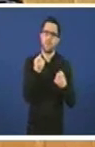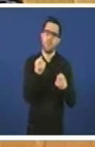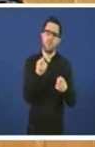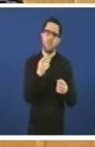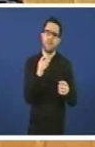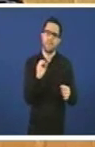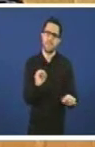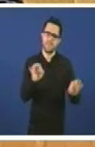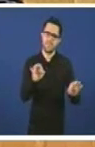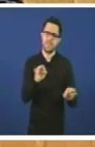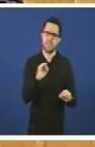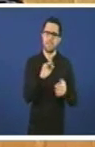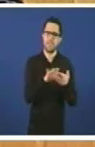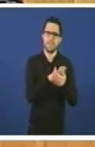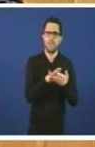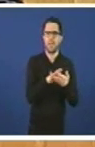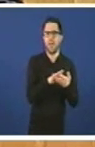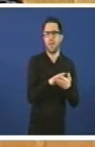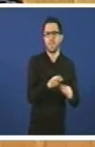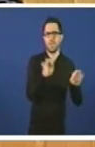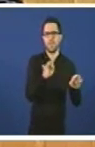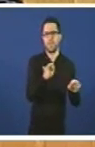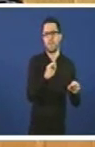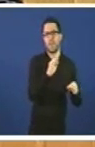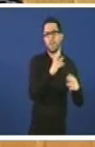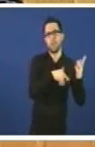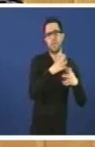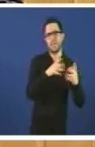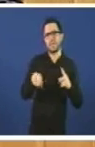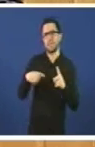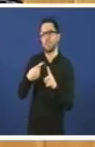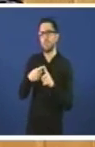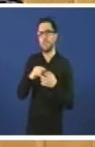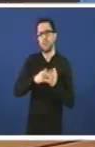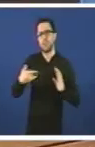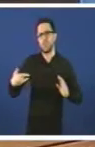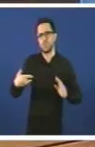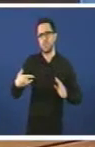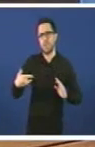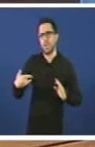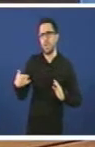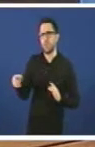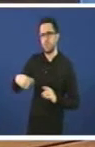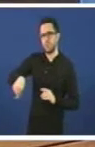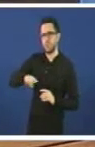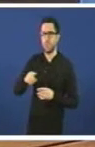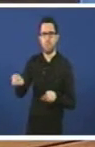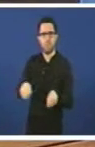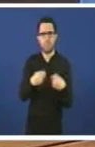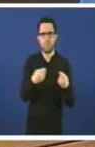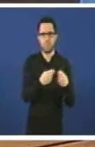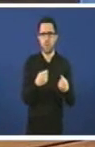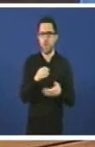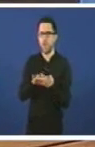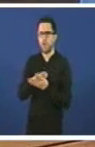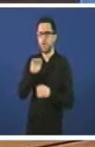falase as matemáticas e a tecnoloxía. Existía e vostes o proibiron. Non falen do plan xeral. Non falen do apoio da lei nin do plan xeral.